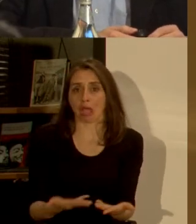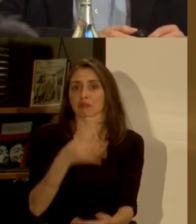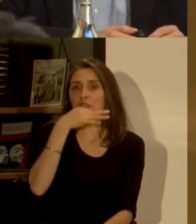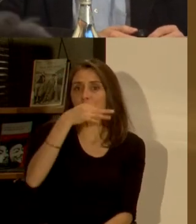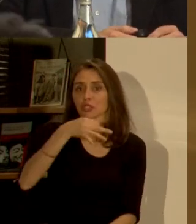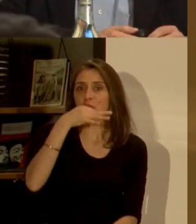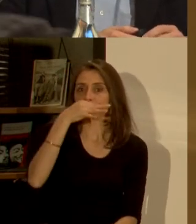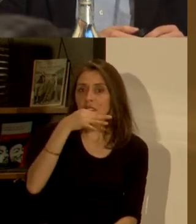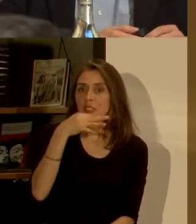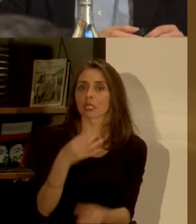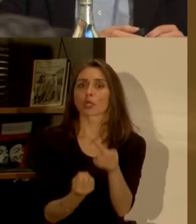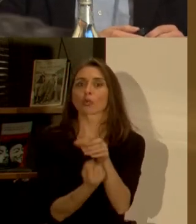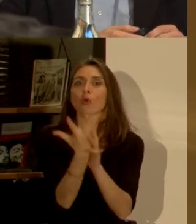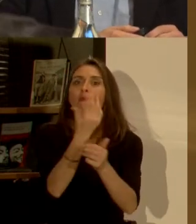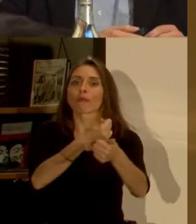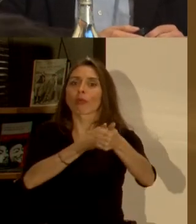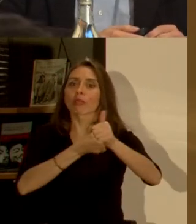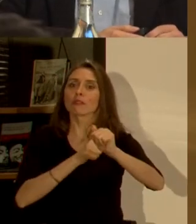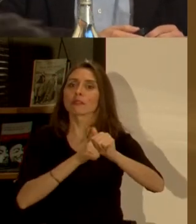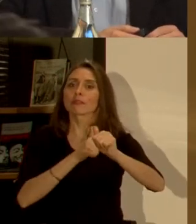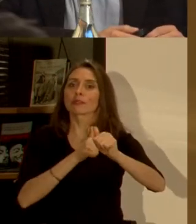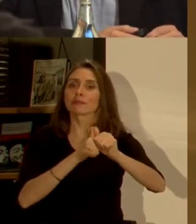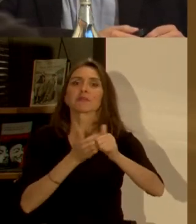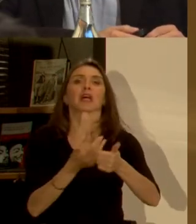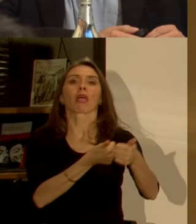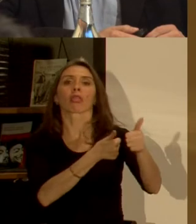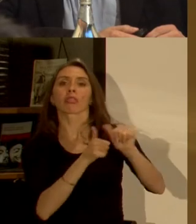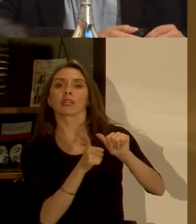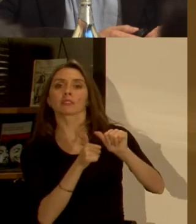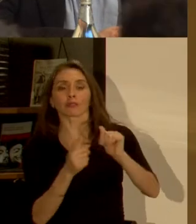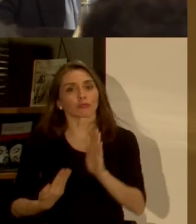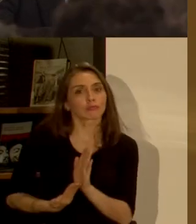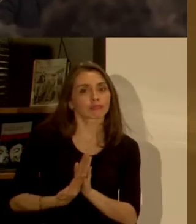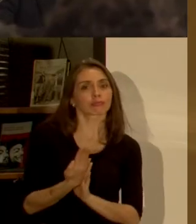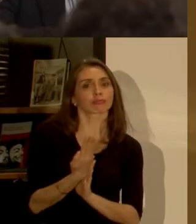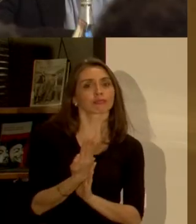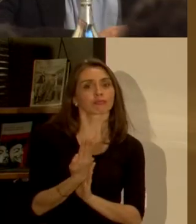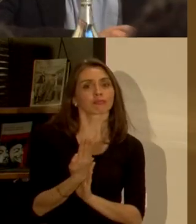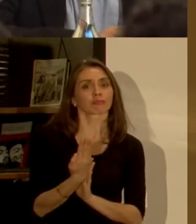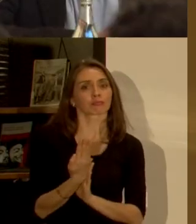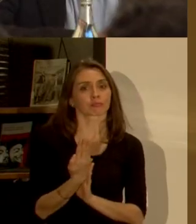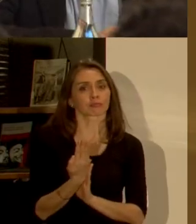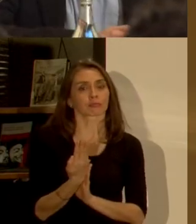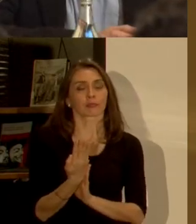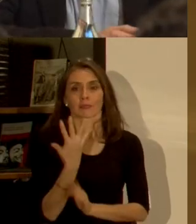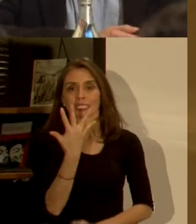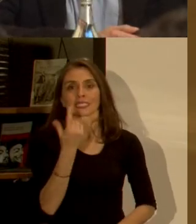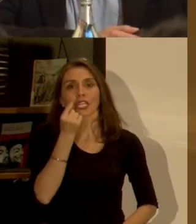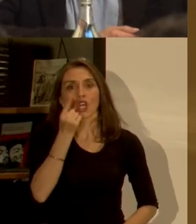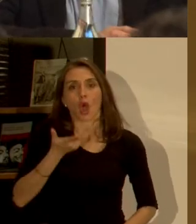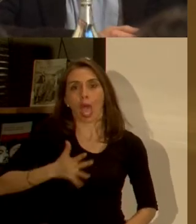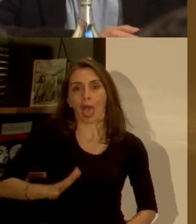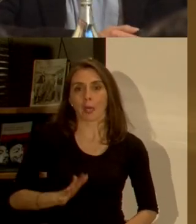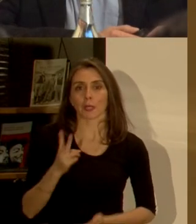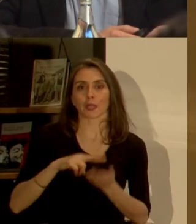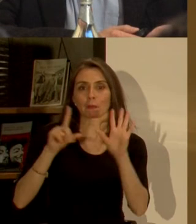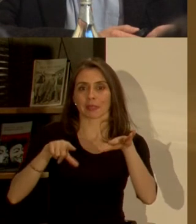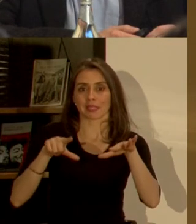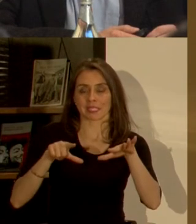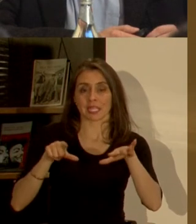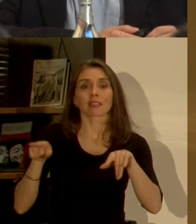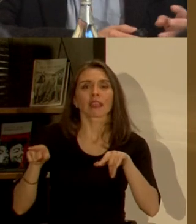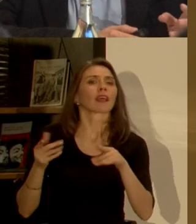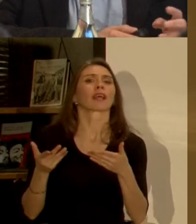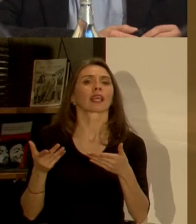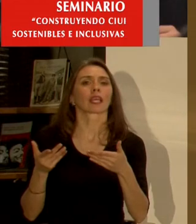día es un nuevo desafío es un nuevo desafío que partió el 5 de abril de 2017 a partir de